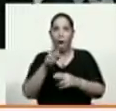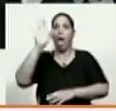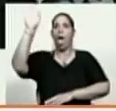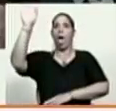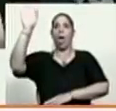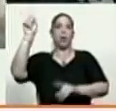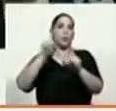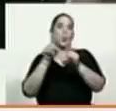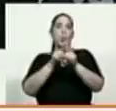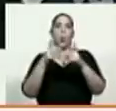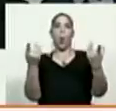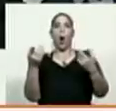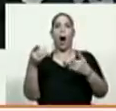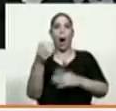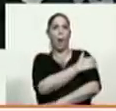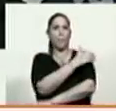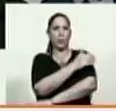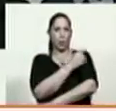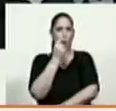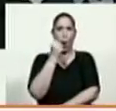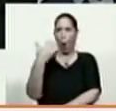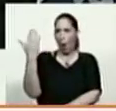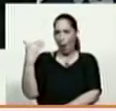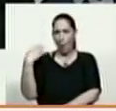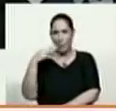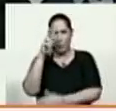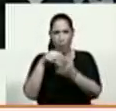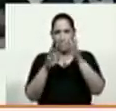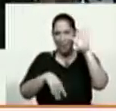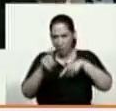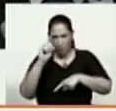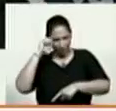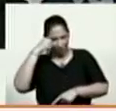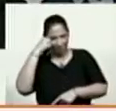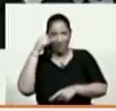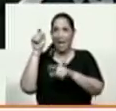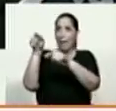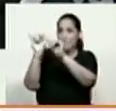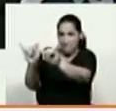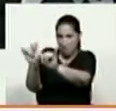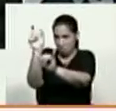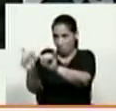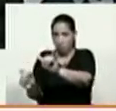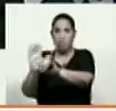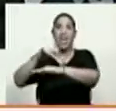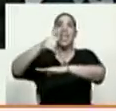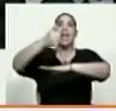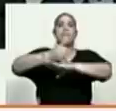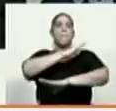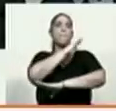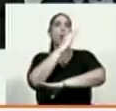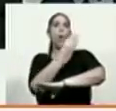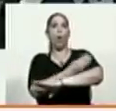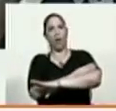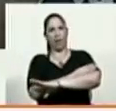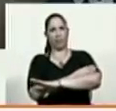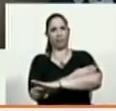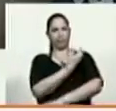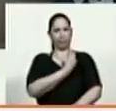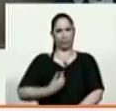estilo de Carmona Estanga en una plaza pública se autoproclamó jefe del Poder Ejecutivo Nacional.